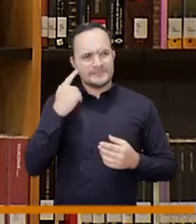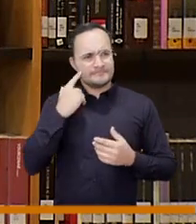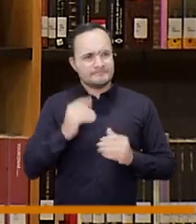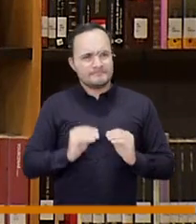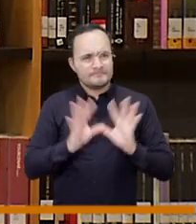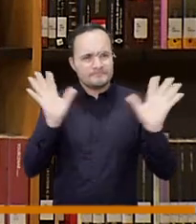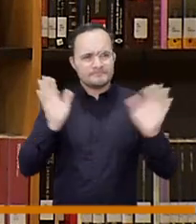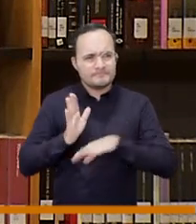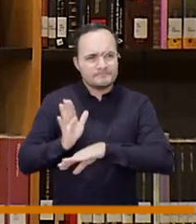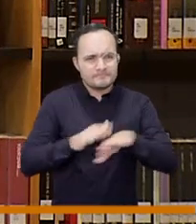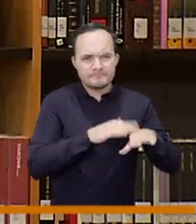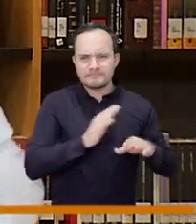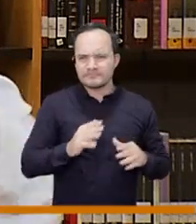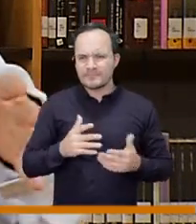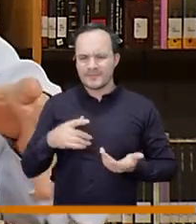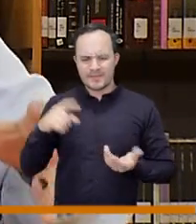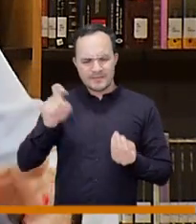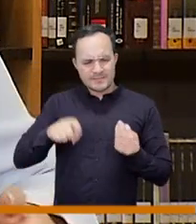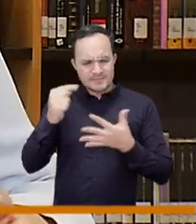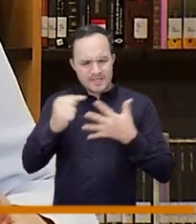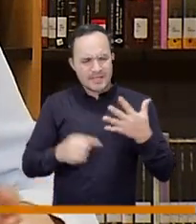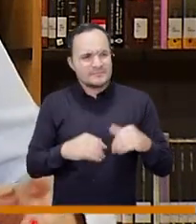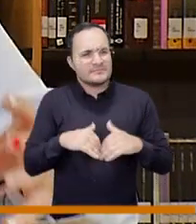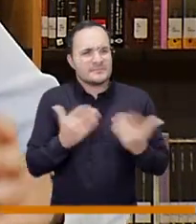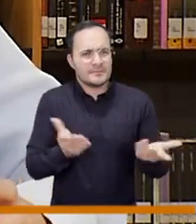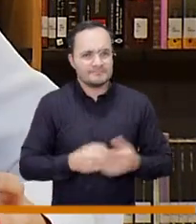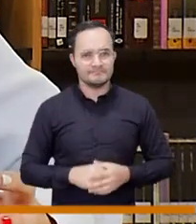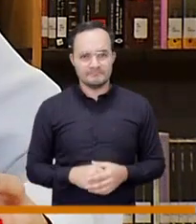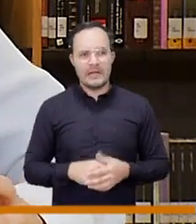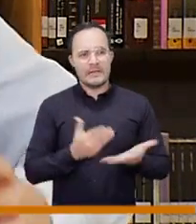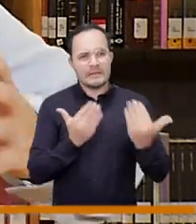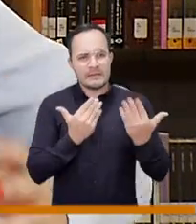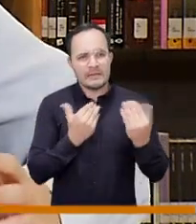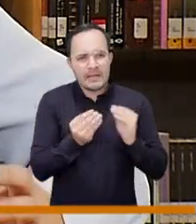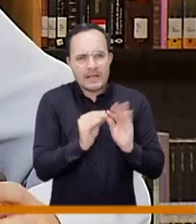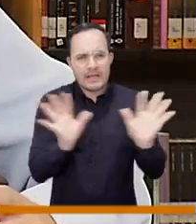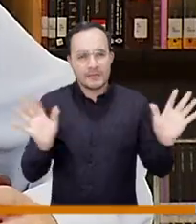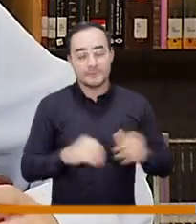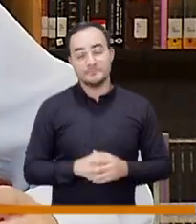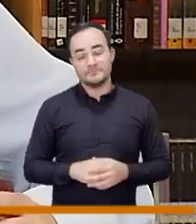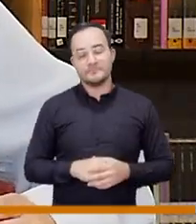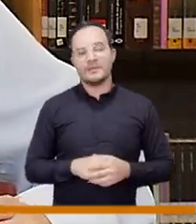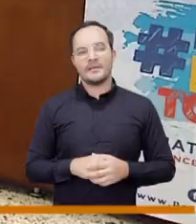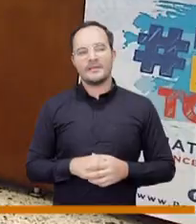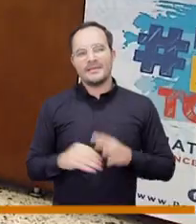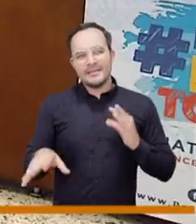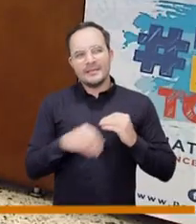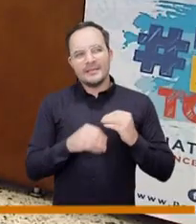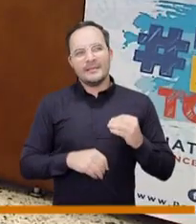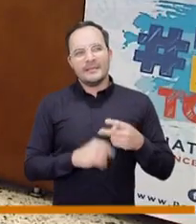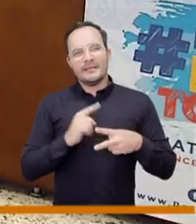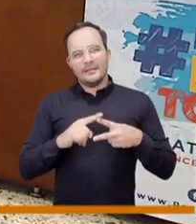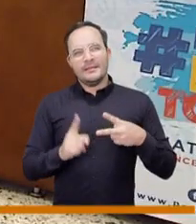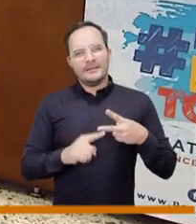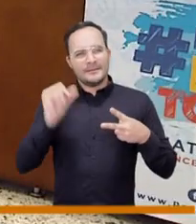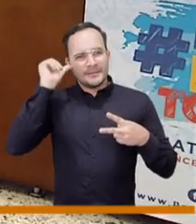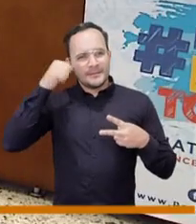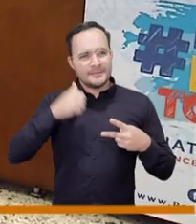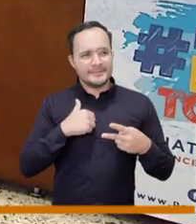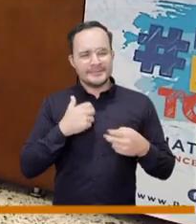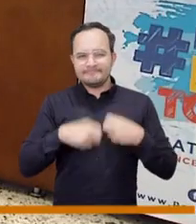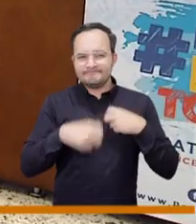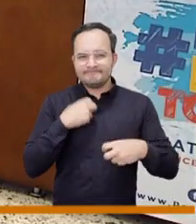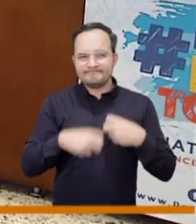cuáles eran las necesidades de que se aclarará muchas de las muchos de para tomar esta decisión pero además